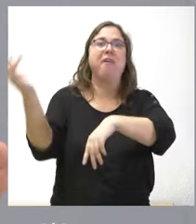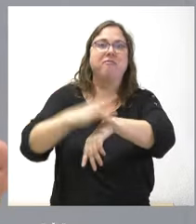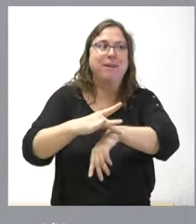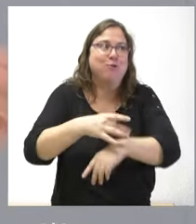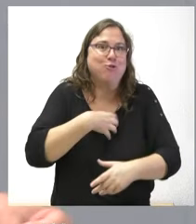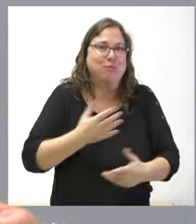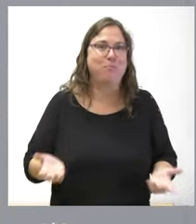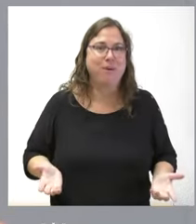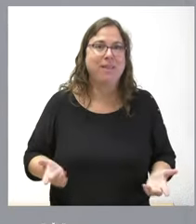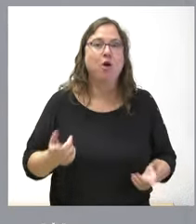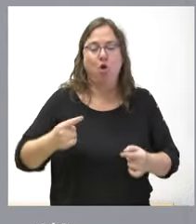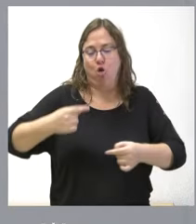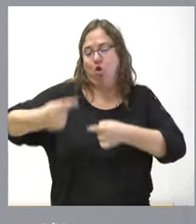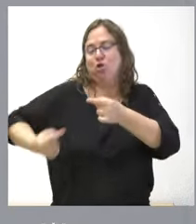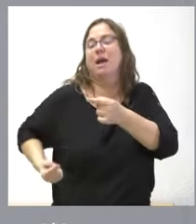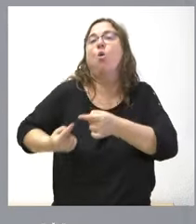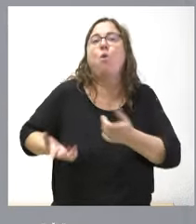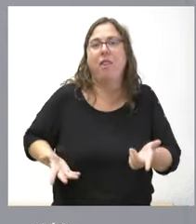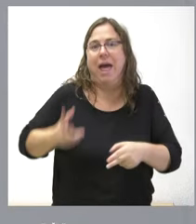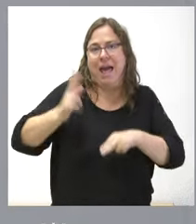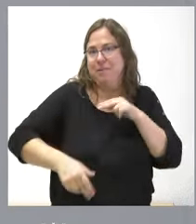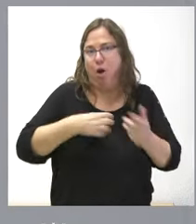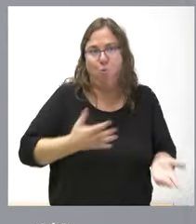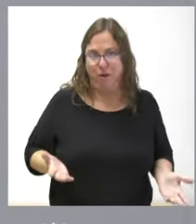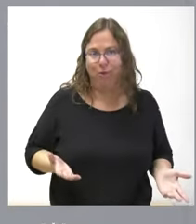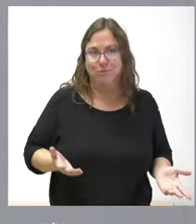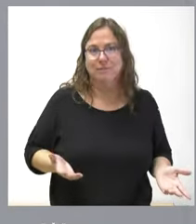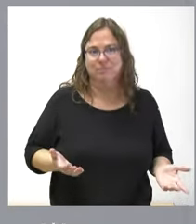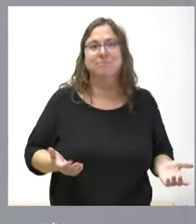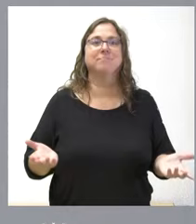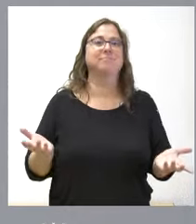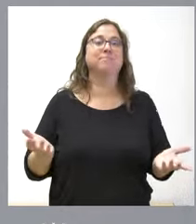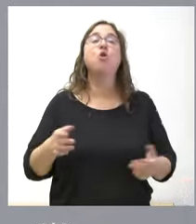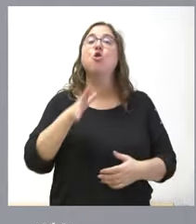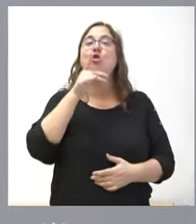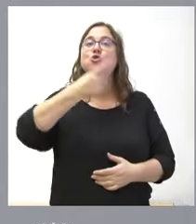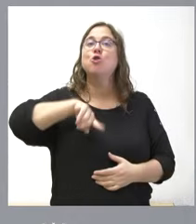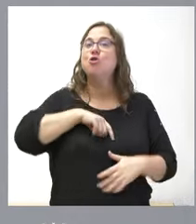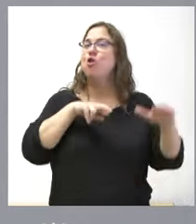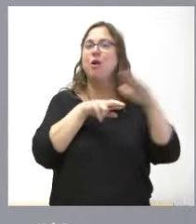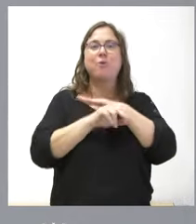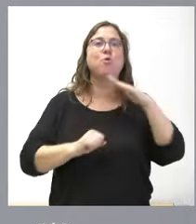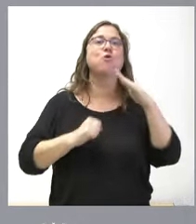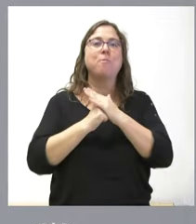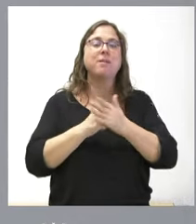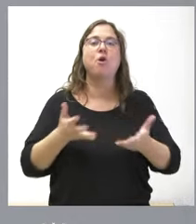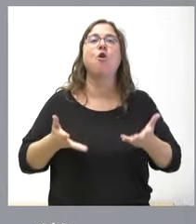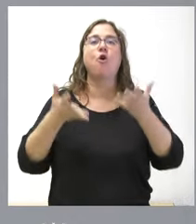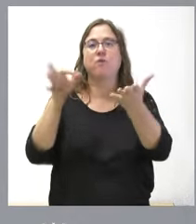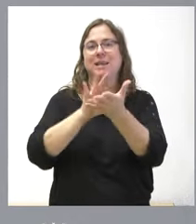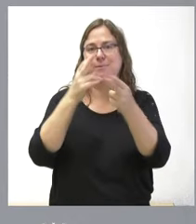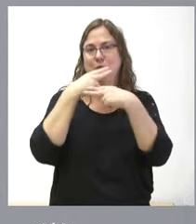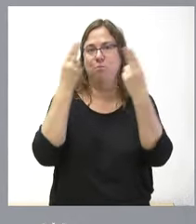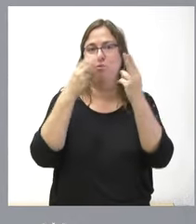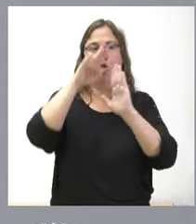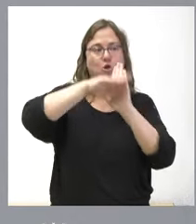que se le pinche una rueda cuando va a un consultorio local pero lo que sí que tenemos es que poner todos los medios para prestar el servicio público en las condiciones